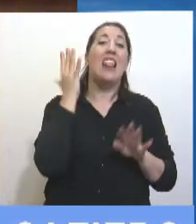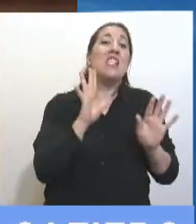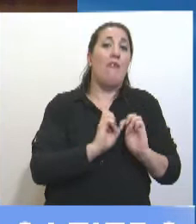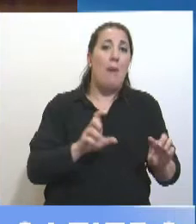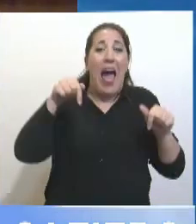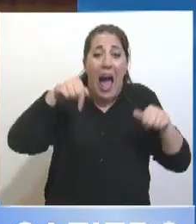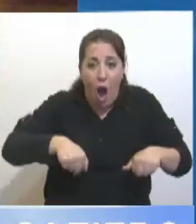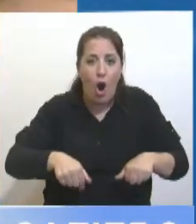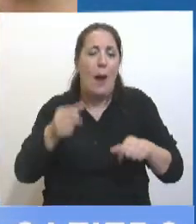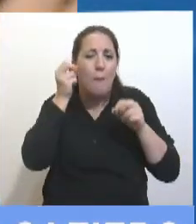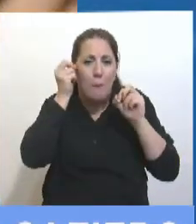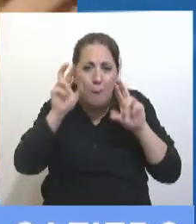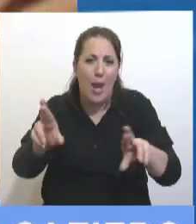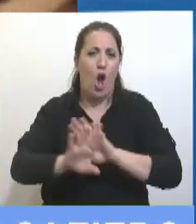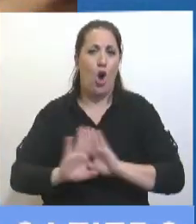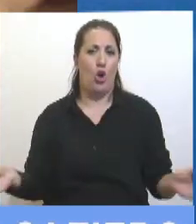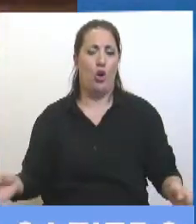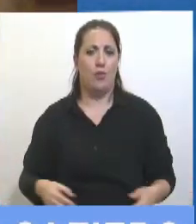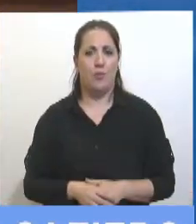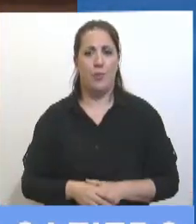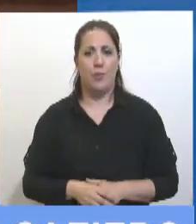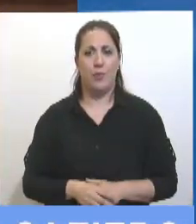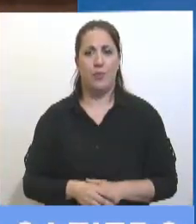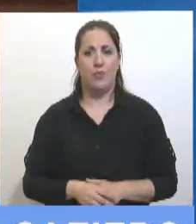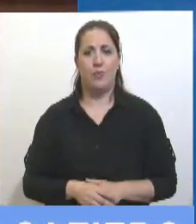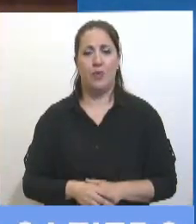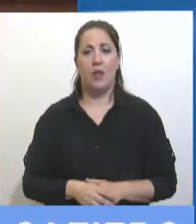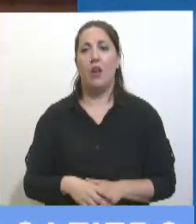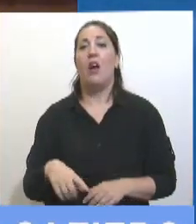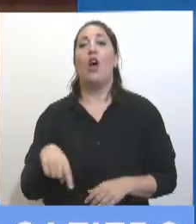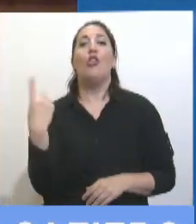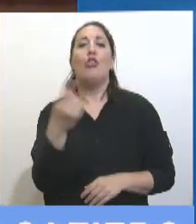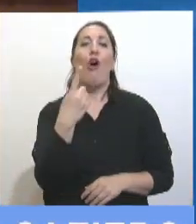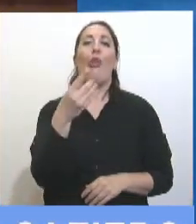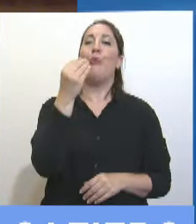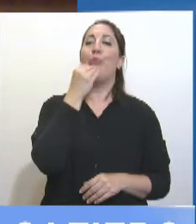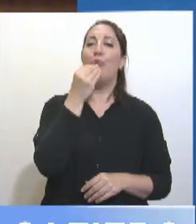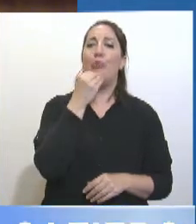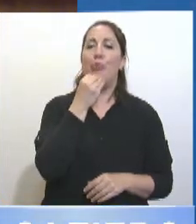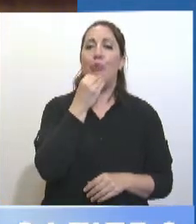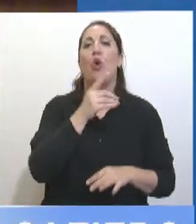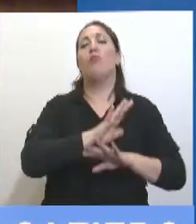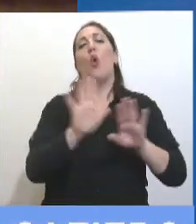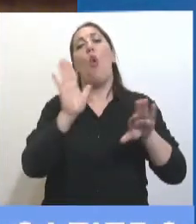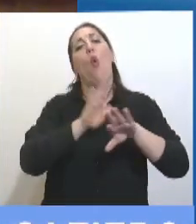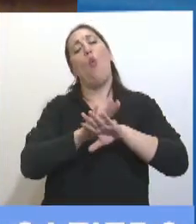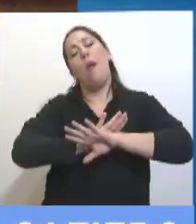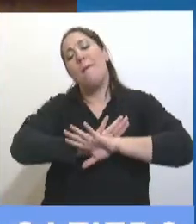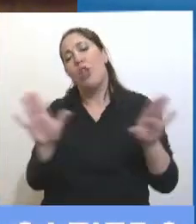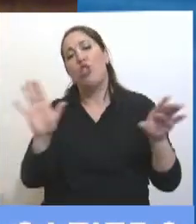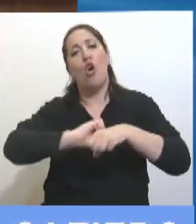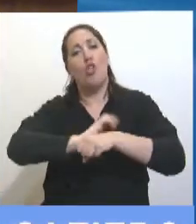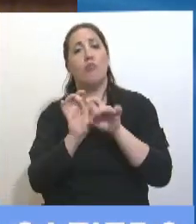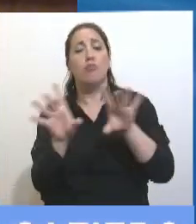peor. Claro, todos me dirán, escondidos atrás de la pandemia, que todo es culpa de la pandemia. Sí,